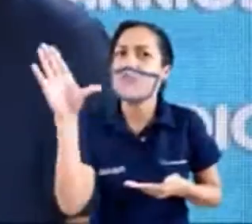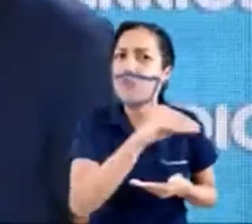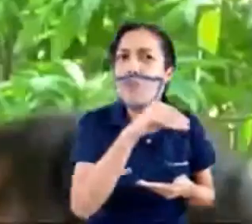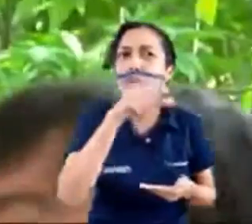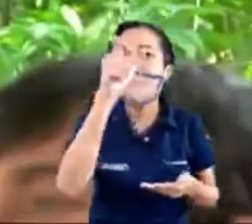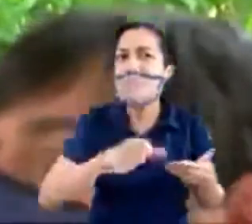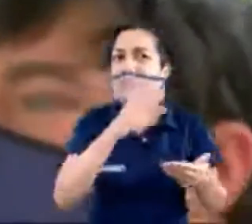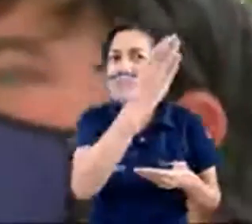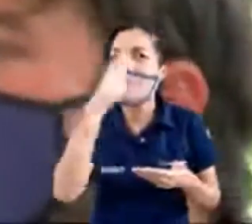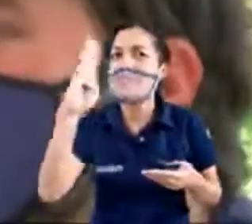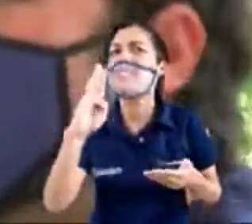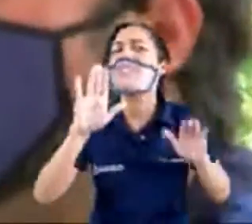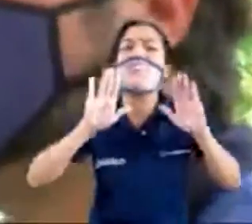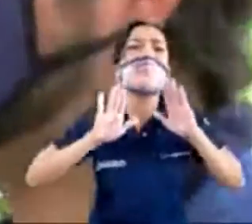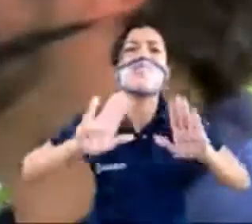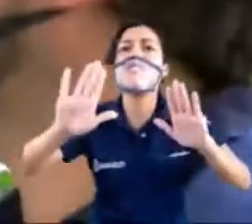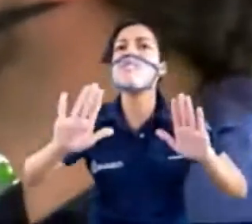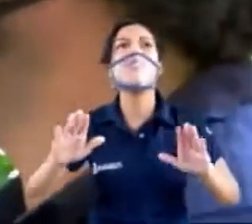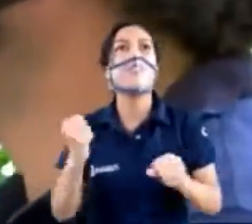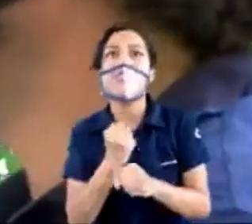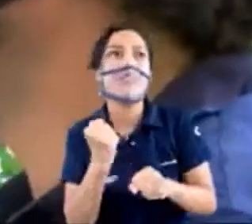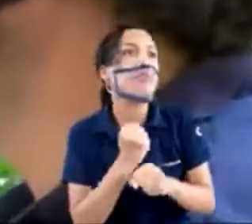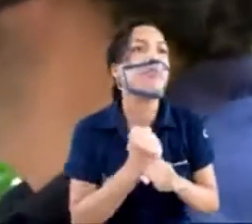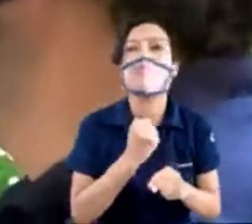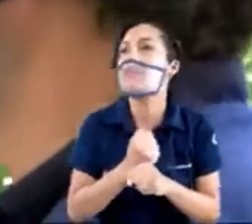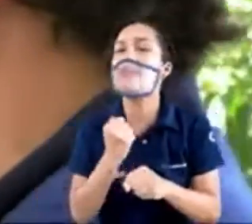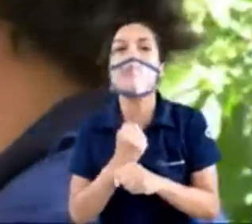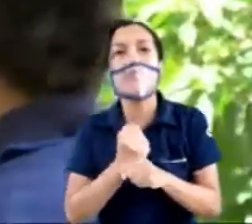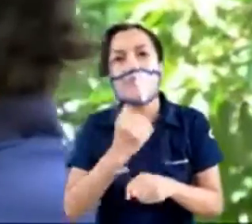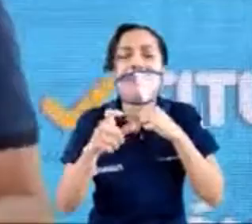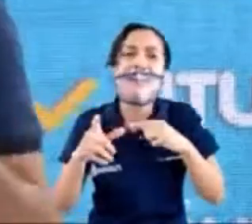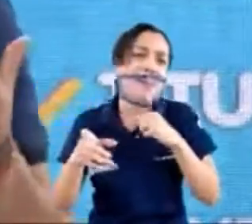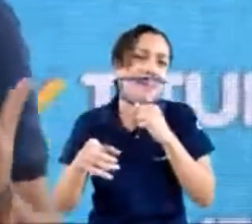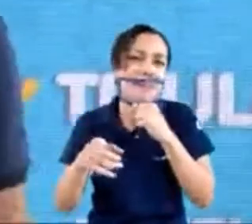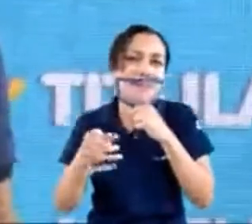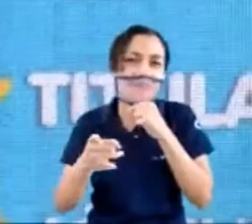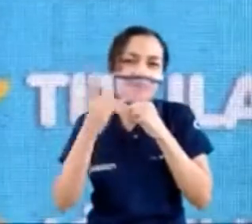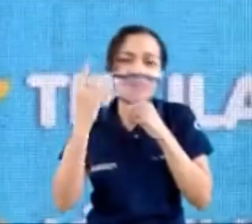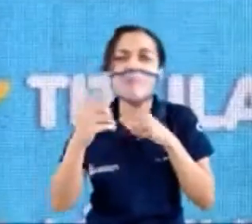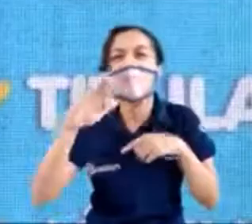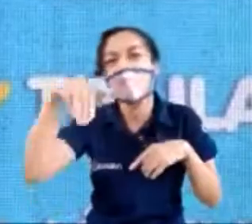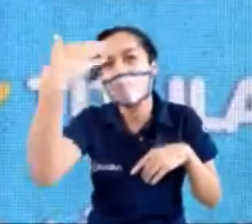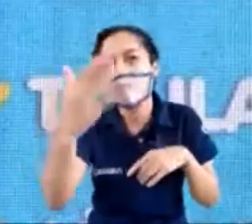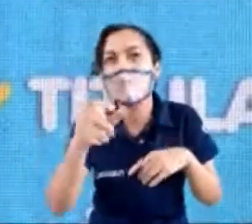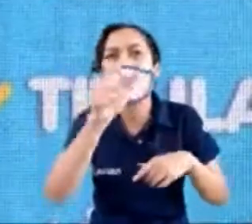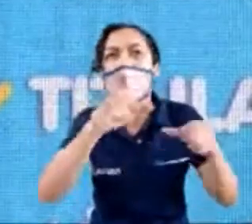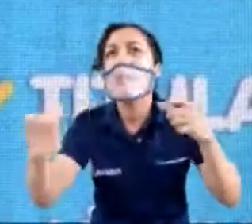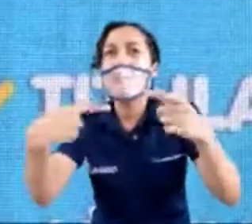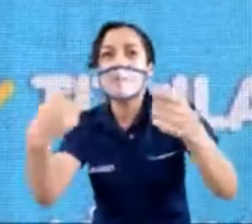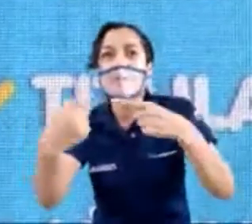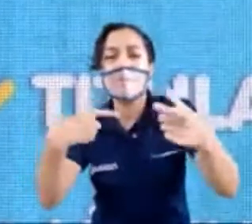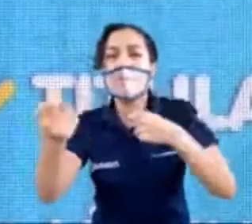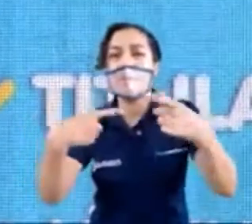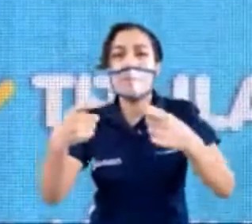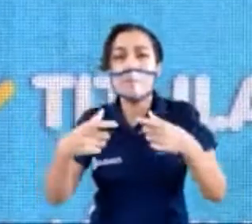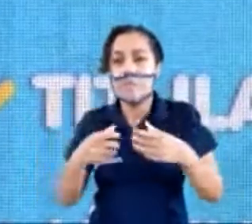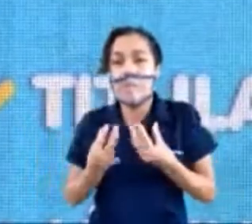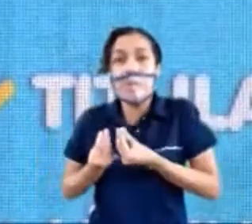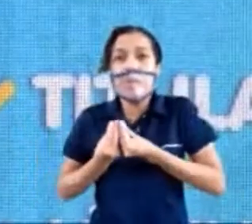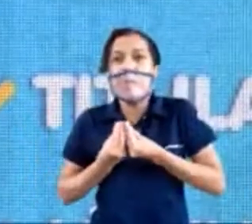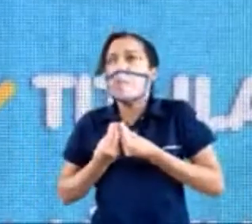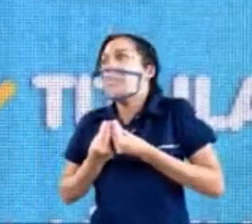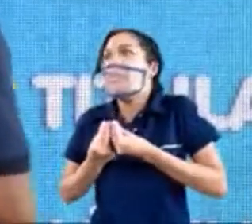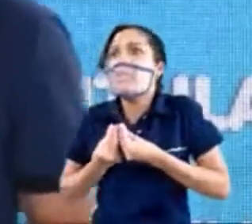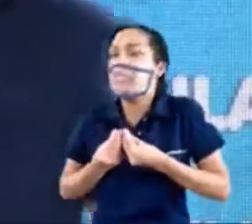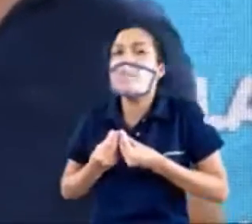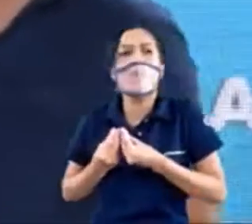plata de alguna manera u otra. Lo que hay que hacer es acompañarlo. Yo me comprometo para que poco a poco podamos llevar